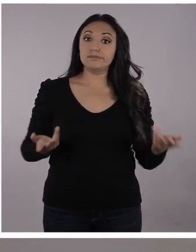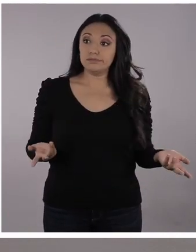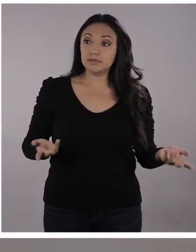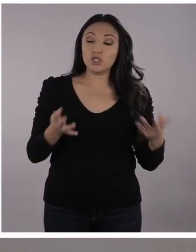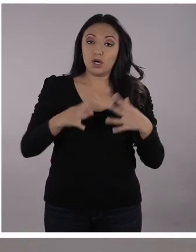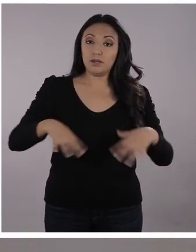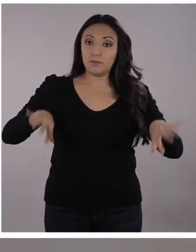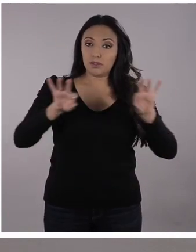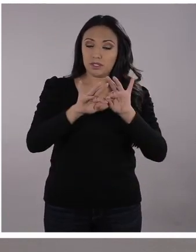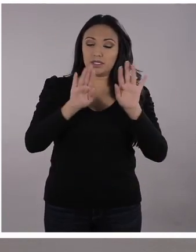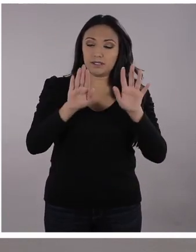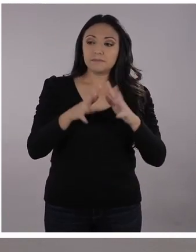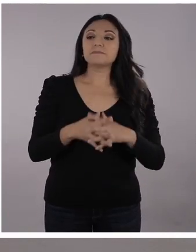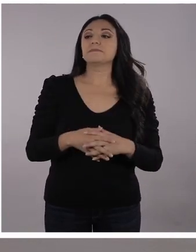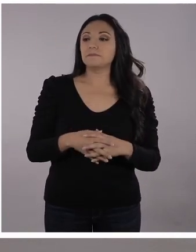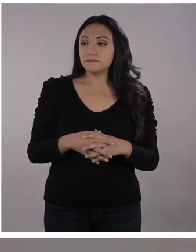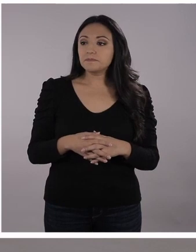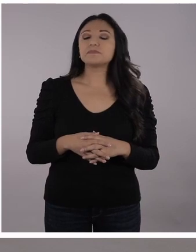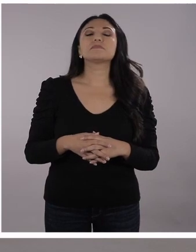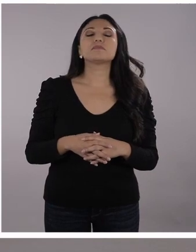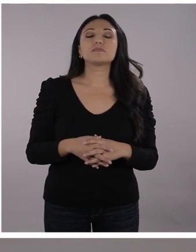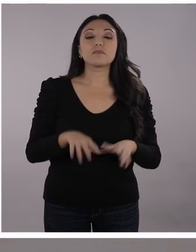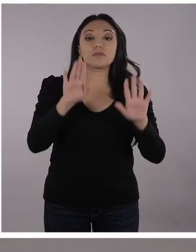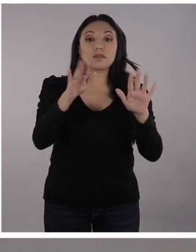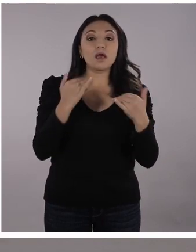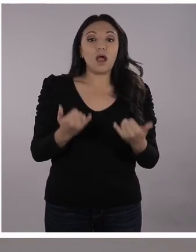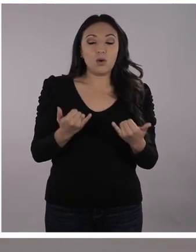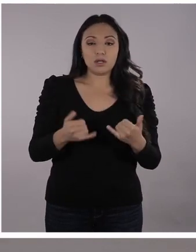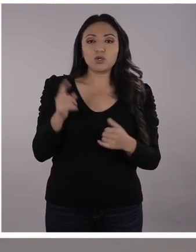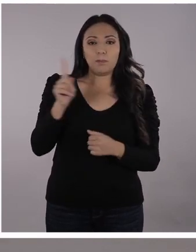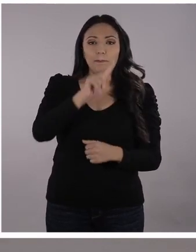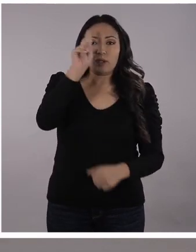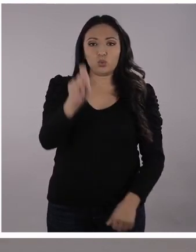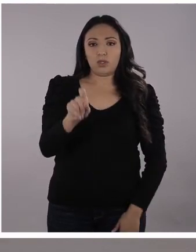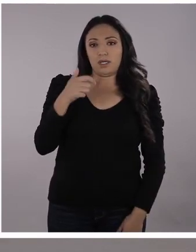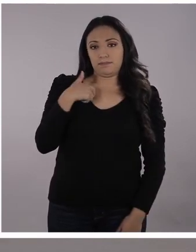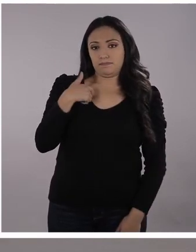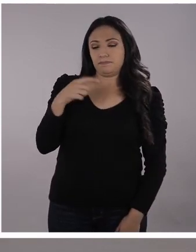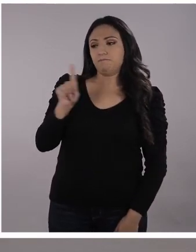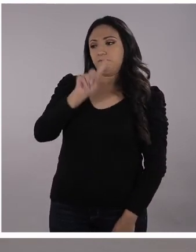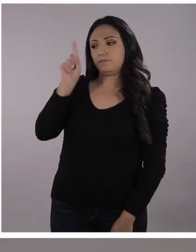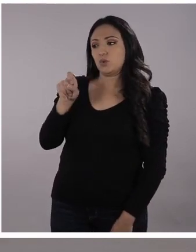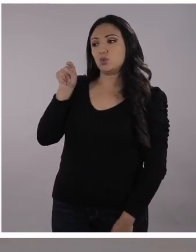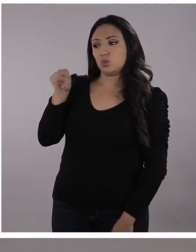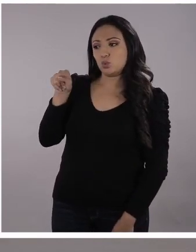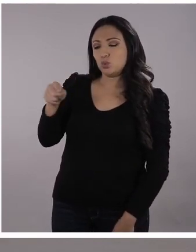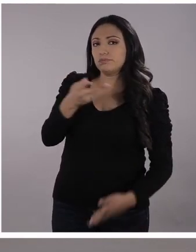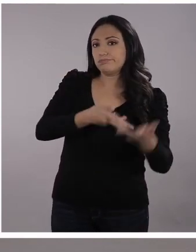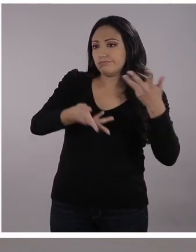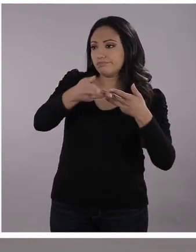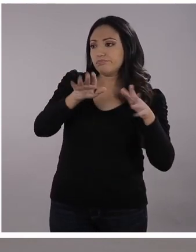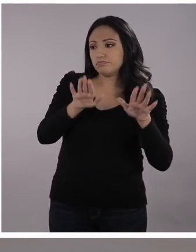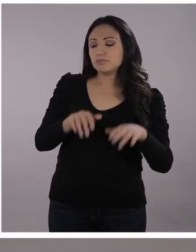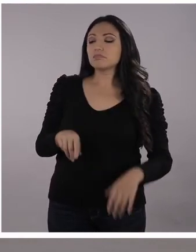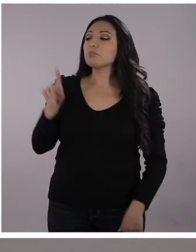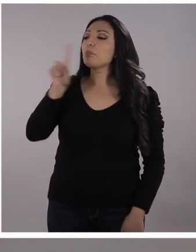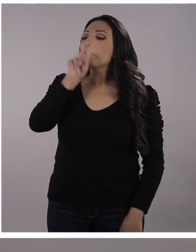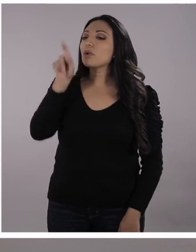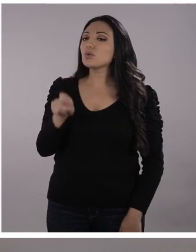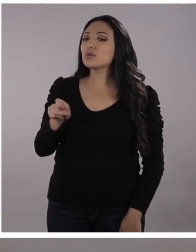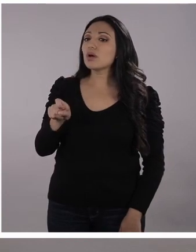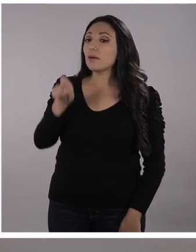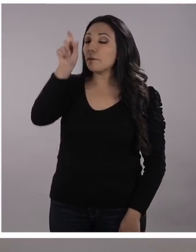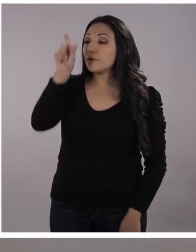Esa una pieza clara. ¿Ok? De acuerdo. Ahora, quería preguntarte algo, Santi, para que lo compartas con los chicos. ¿Tú crees